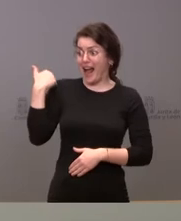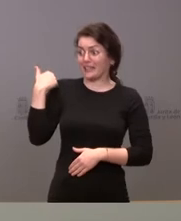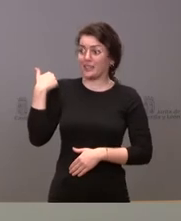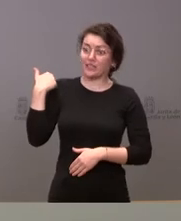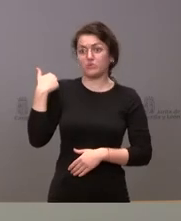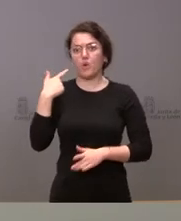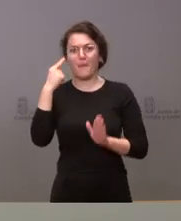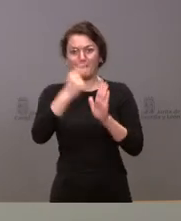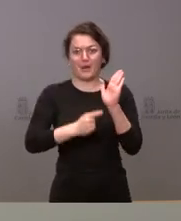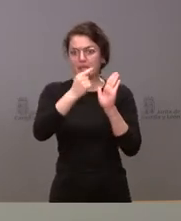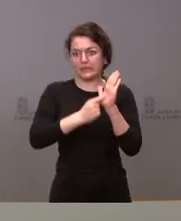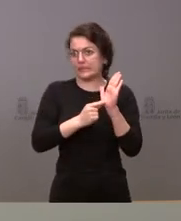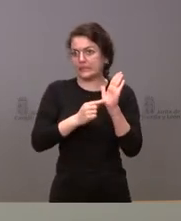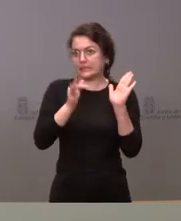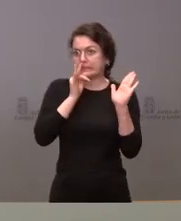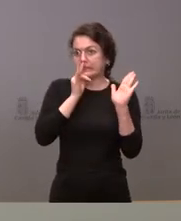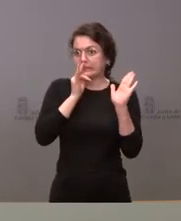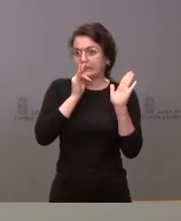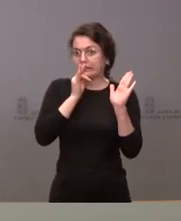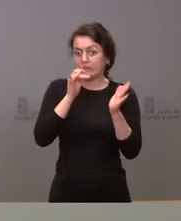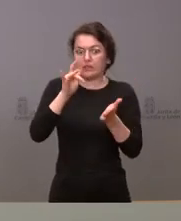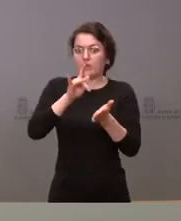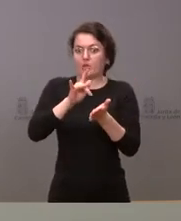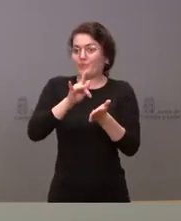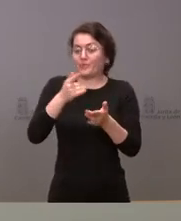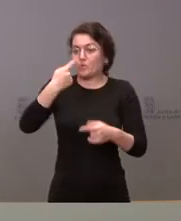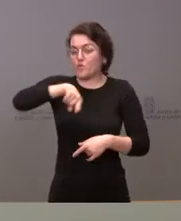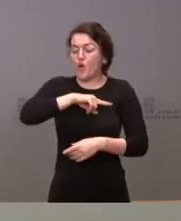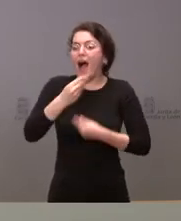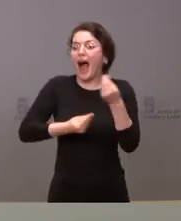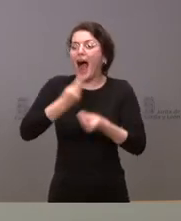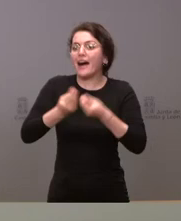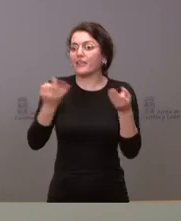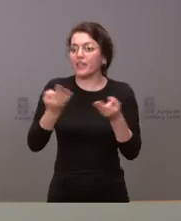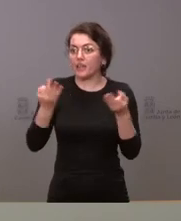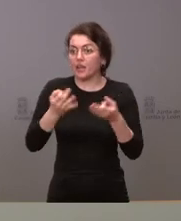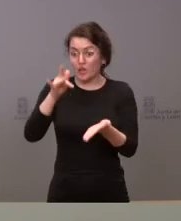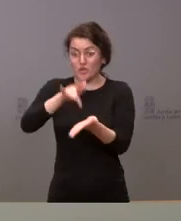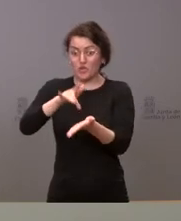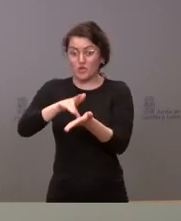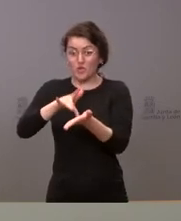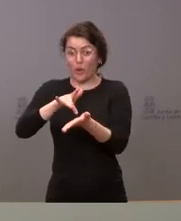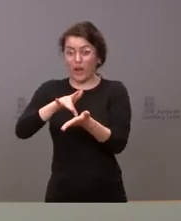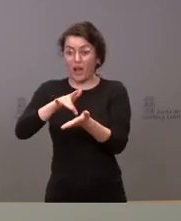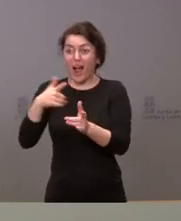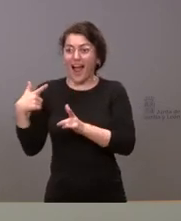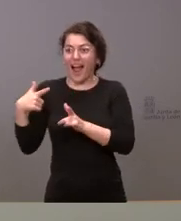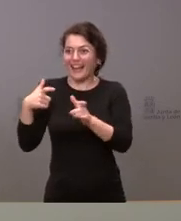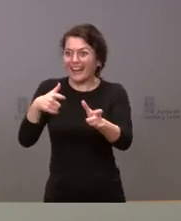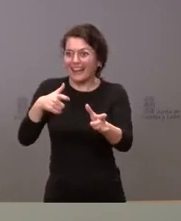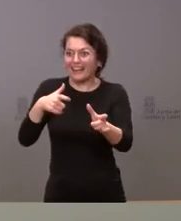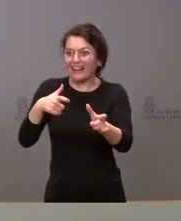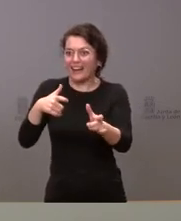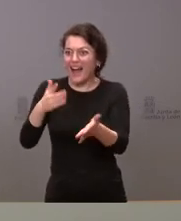guerra de Ucrania en la inflación en el entorno del 7%. ¿Nosotros qué medidas habíamos tomado antes ya de esta situación